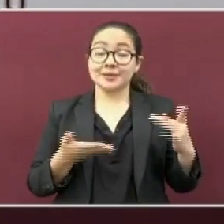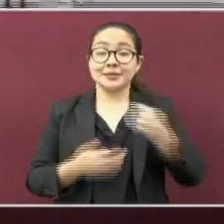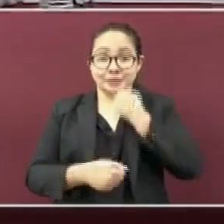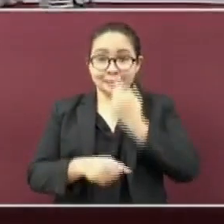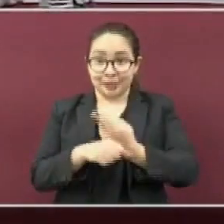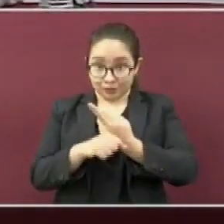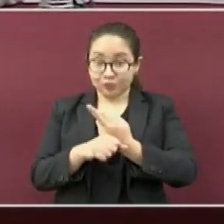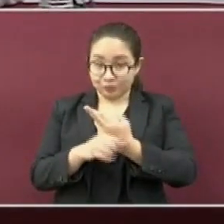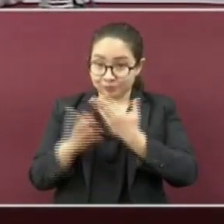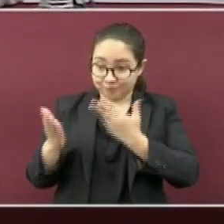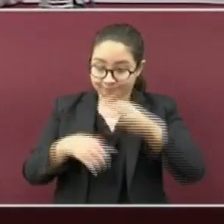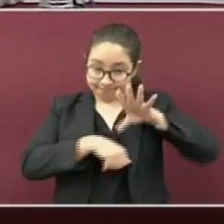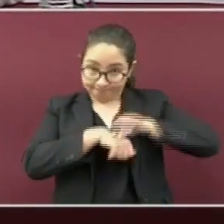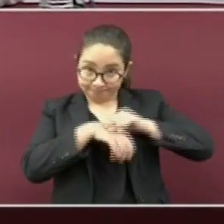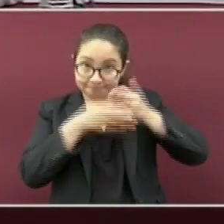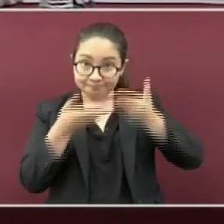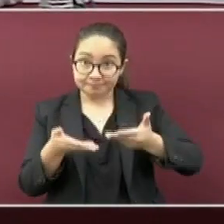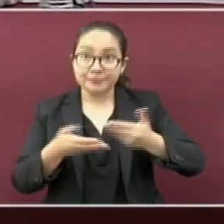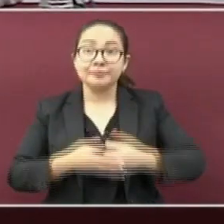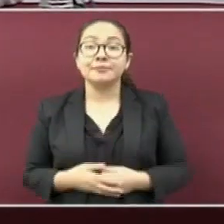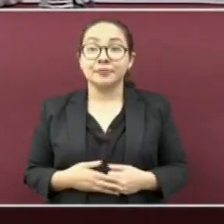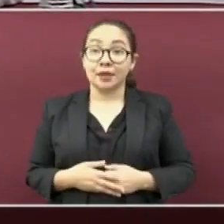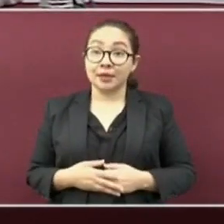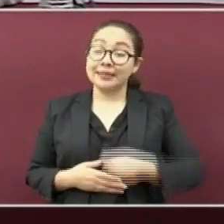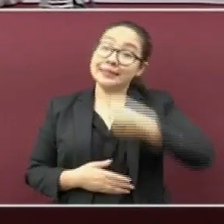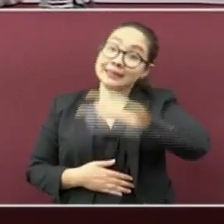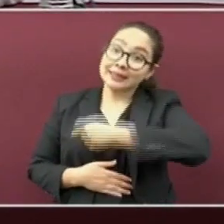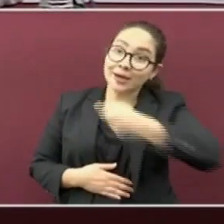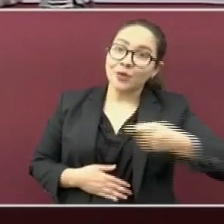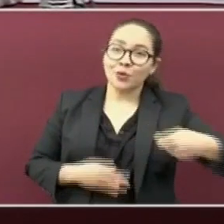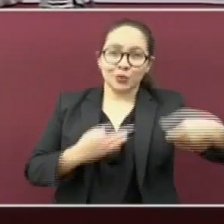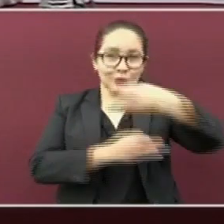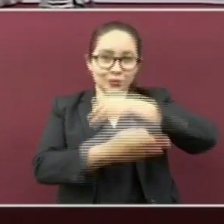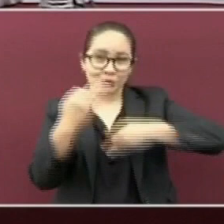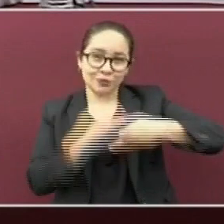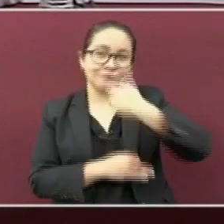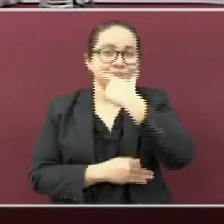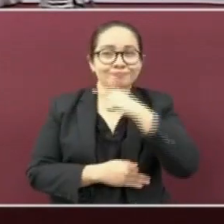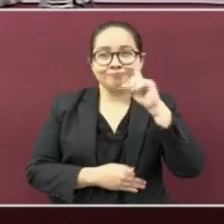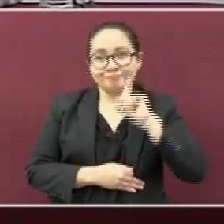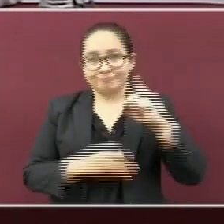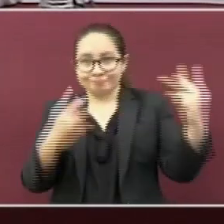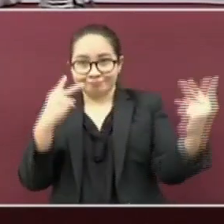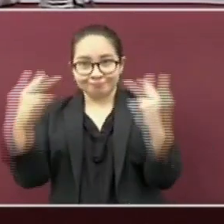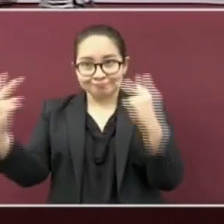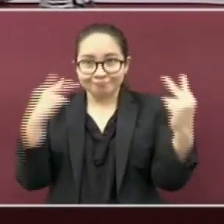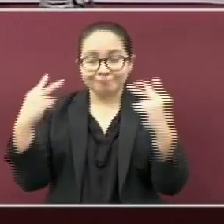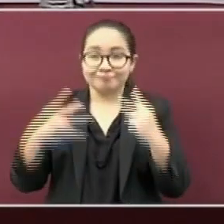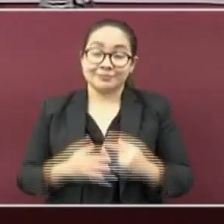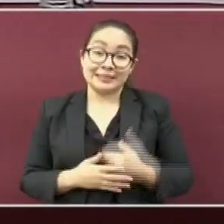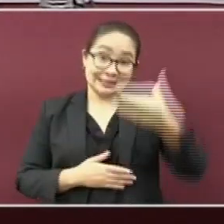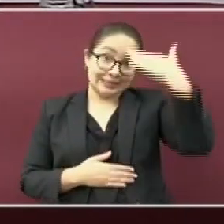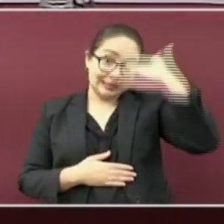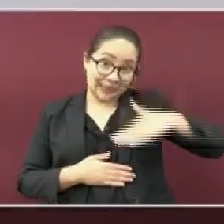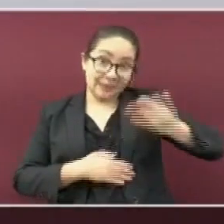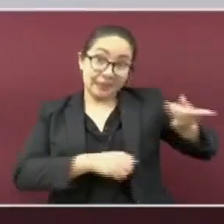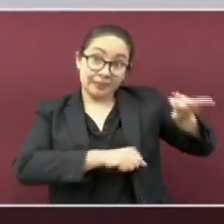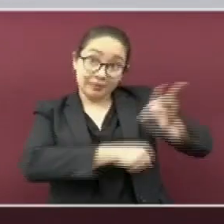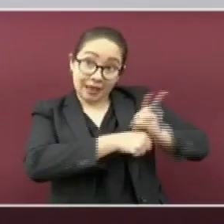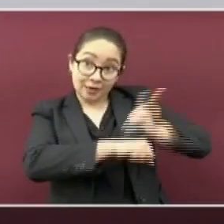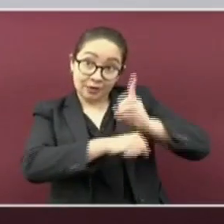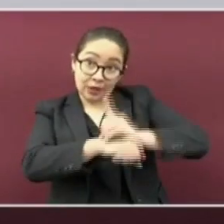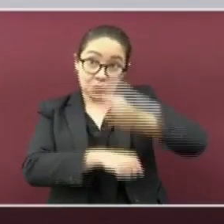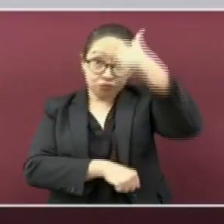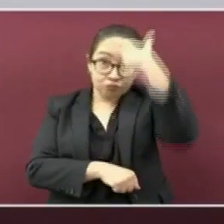señor secretario. Con su permiso. Saludo. Saludo a todos y a todas. Como todas las noches, les